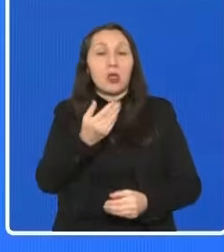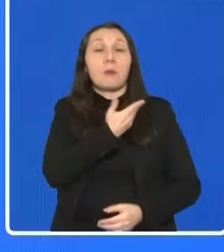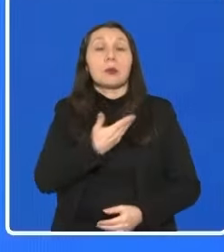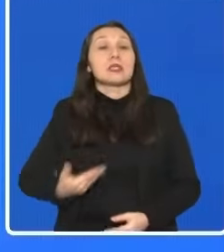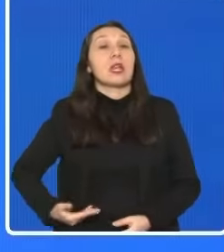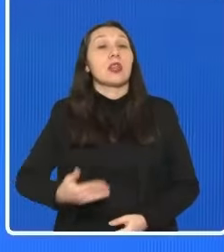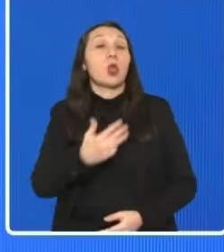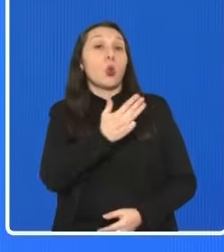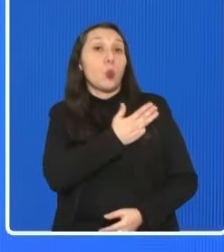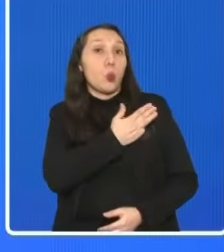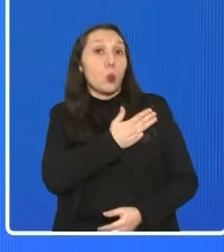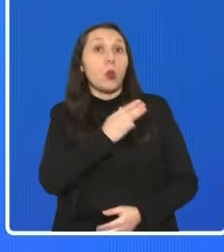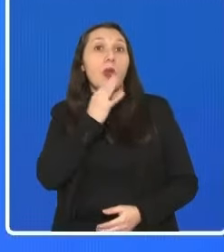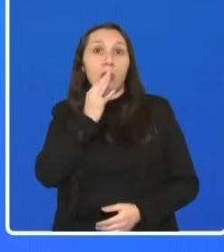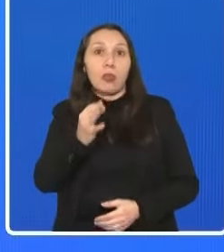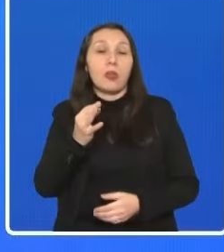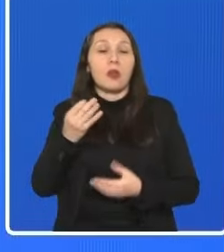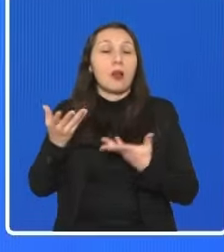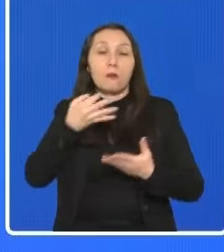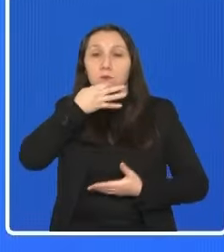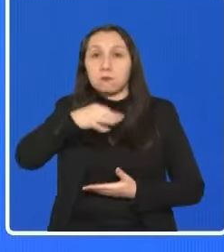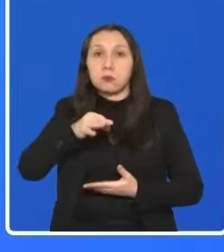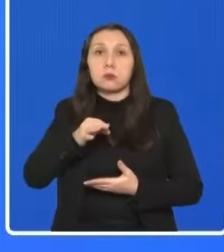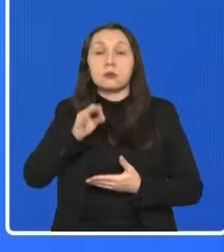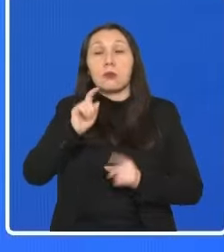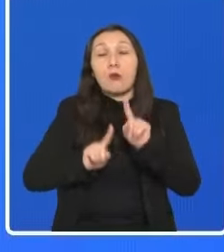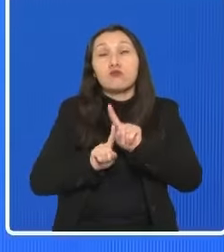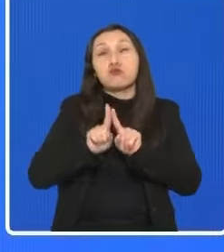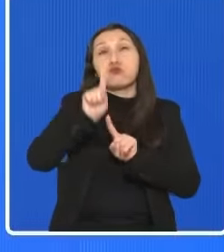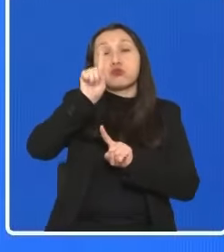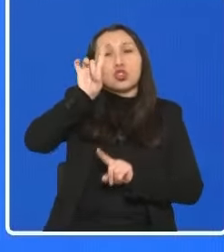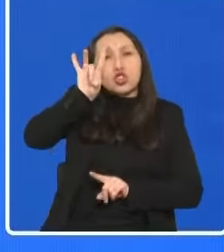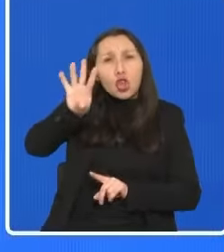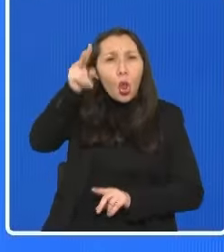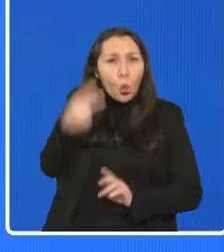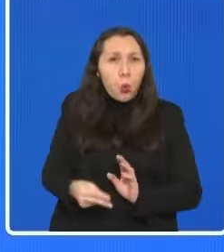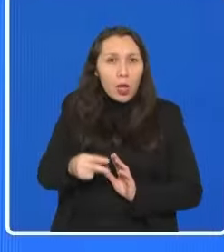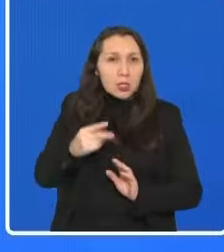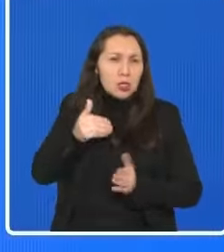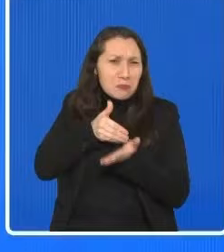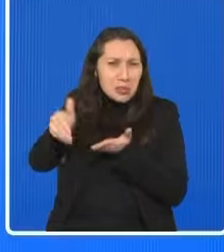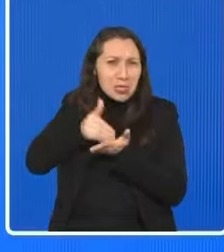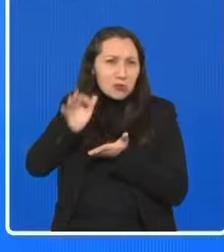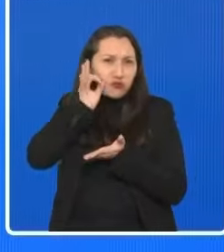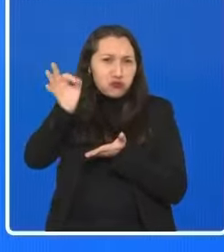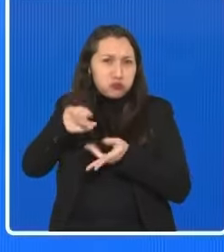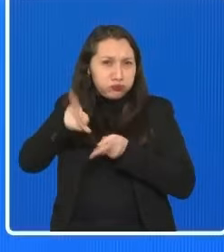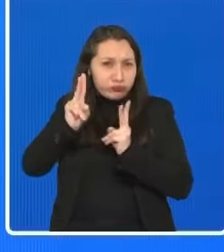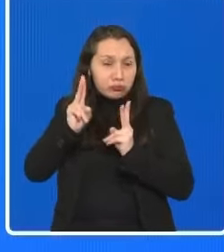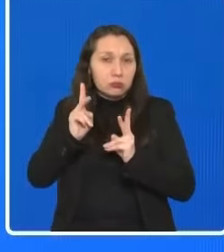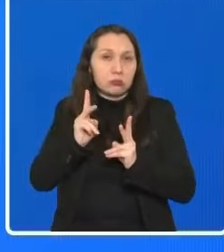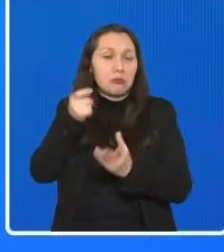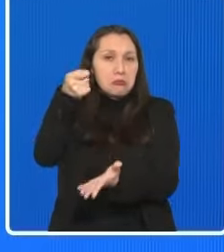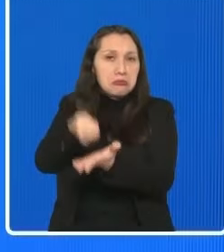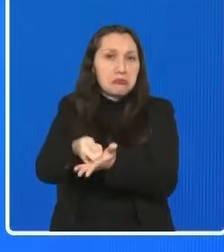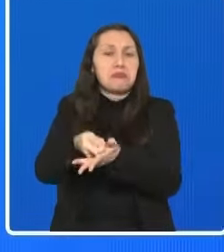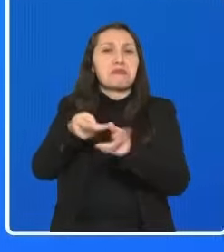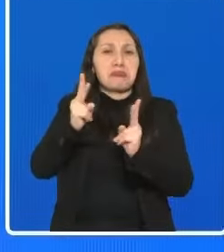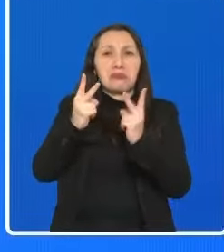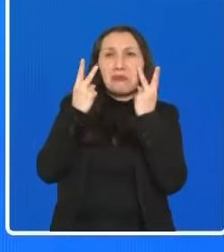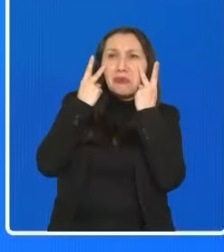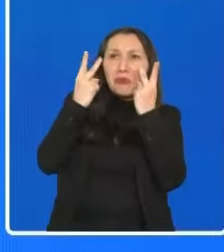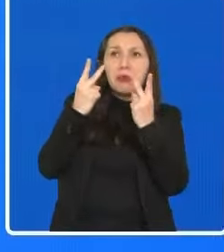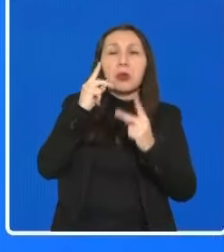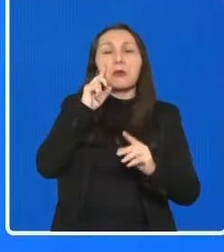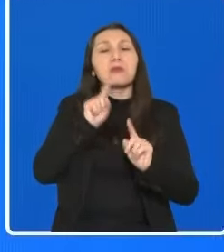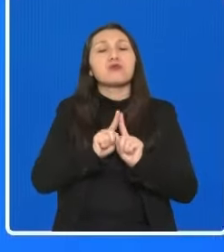quiero destacar de su discurso. El espacio no es para los millonarios que puedan pagarse un viaje para